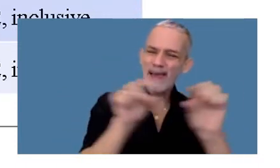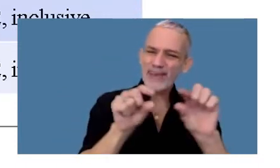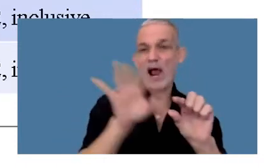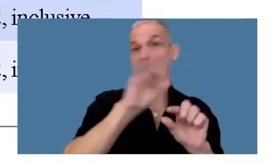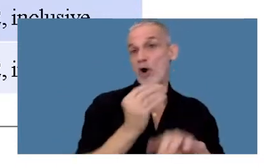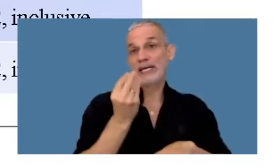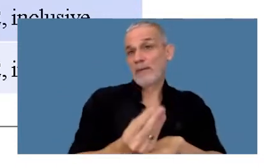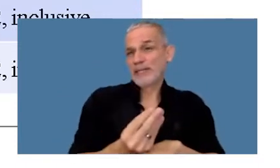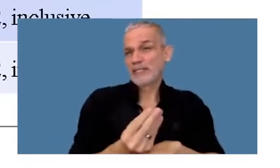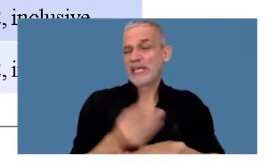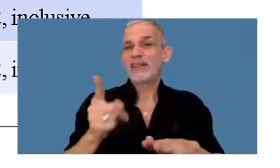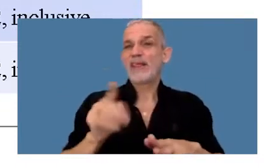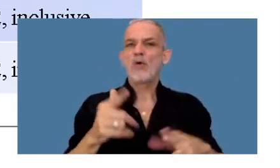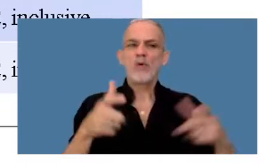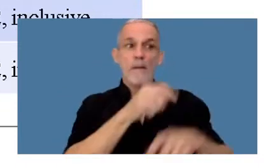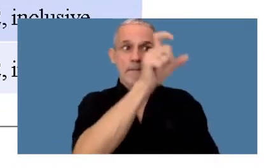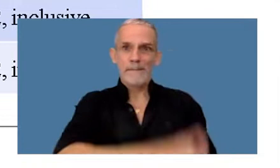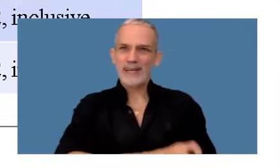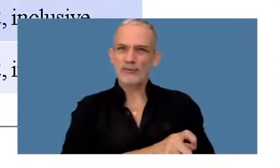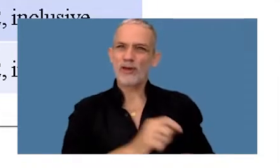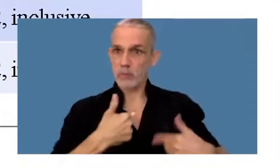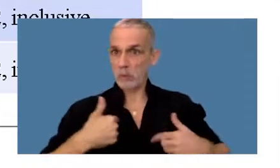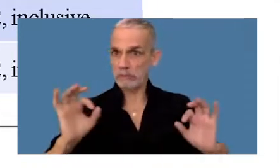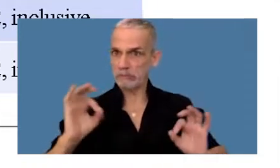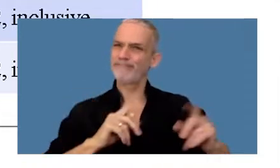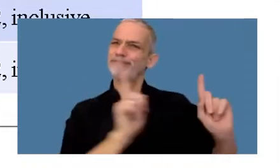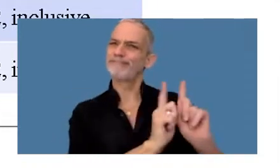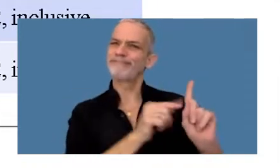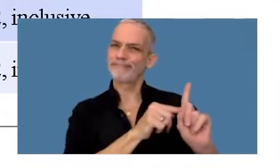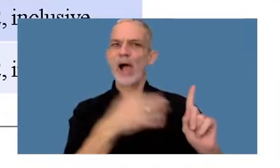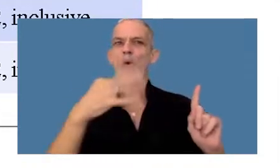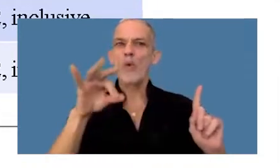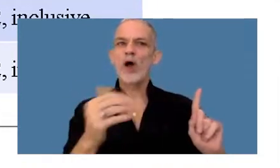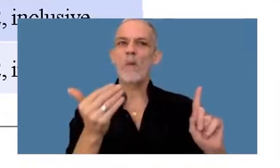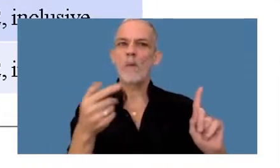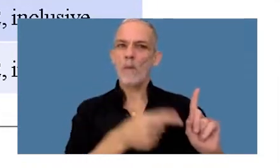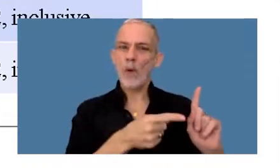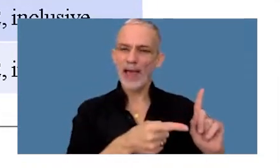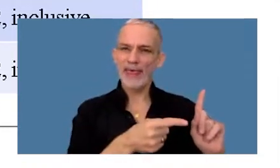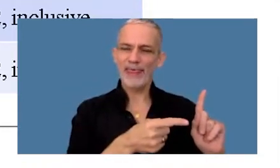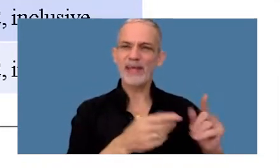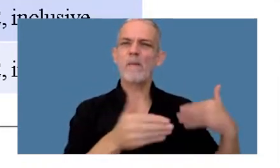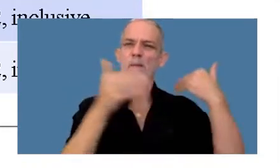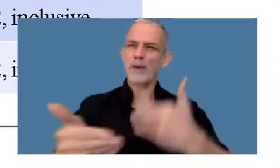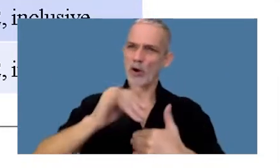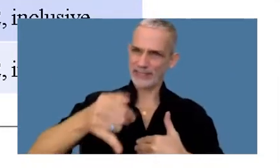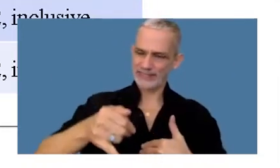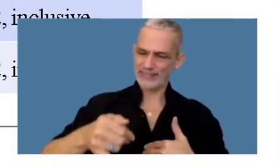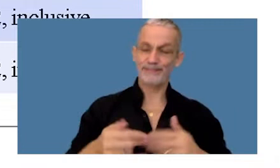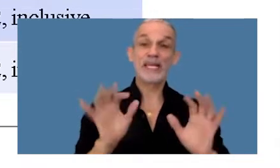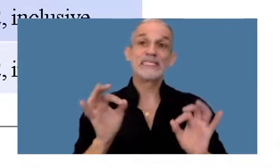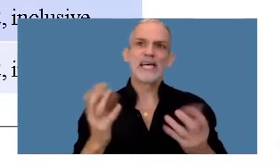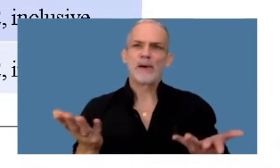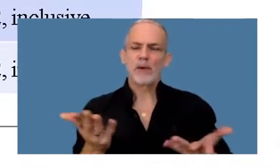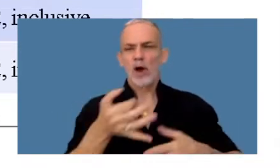representantes de un contribuyente en particular, son los únicos que tuvieron esta prórroga. Sabemos que en la